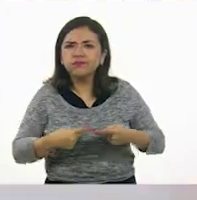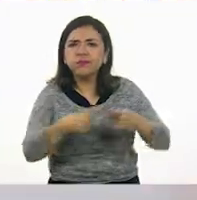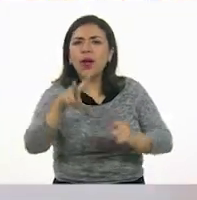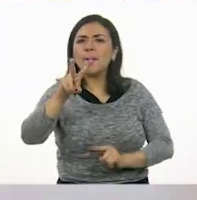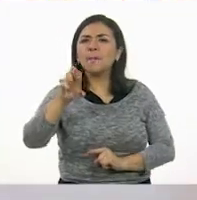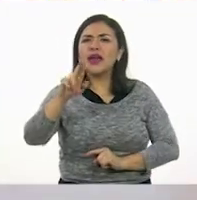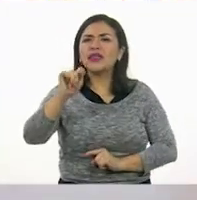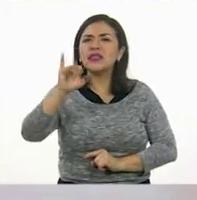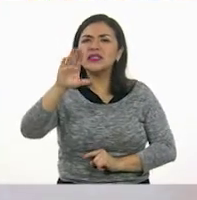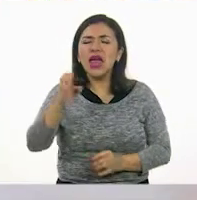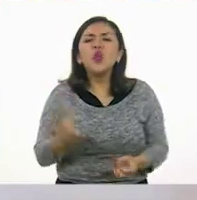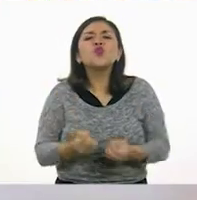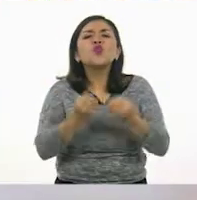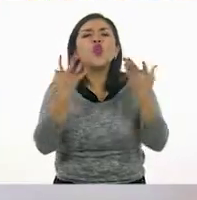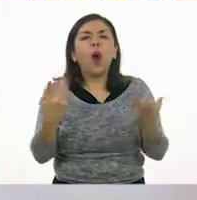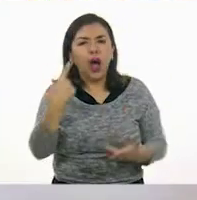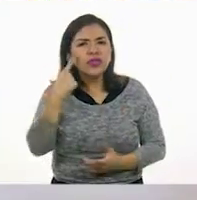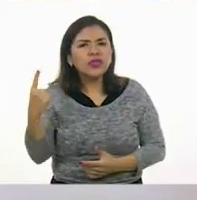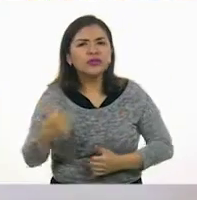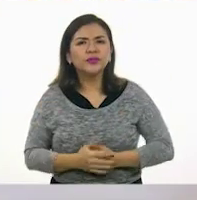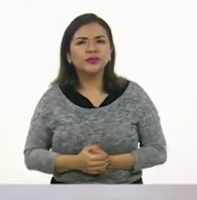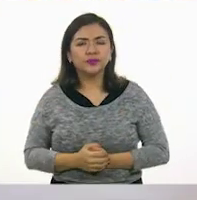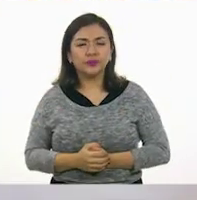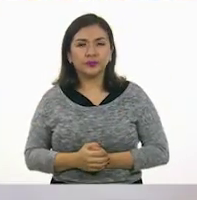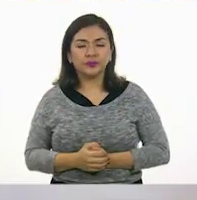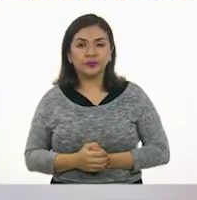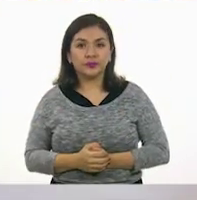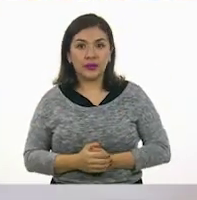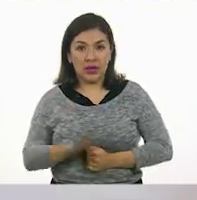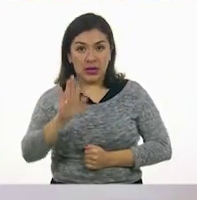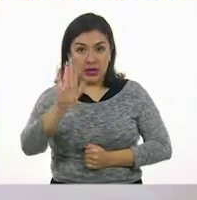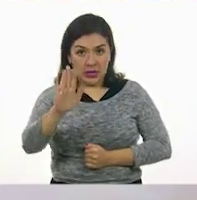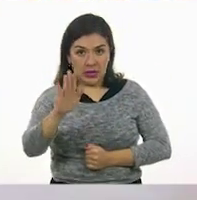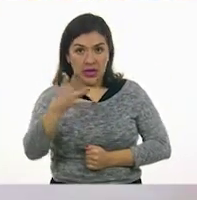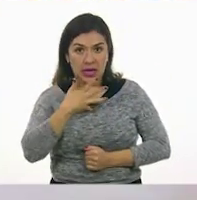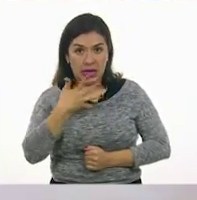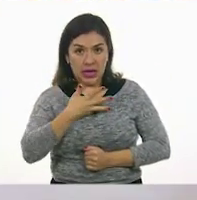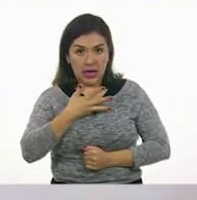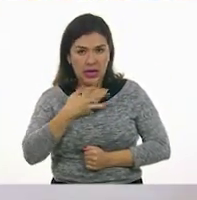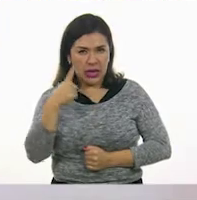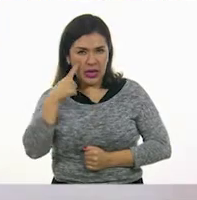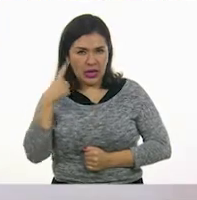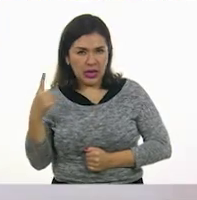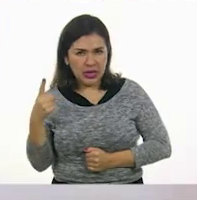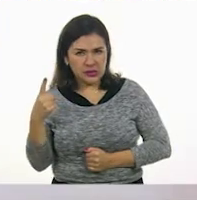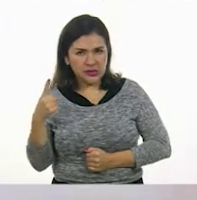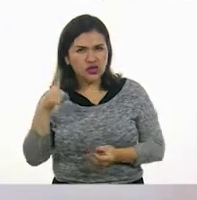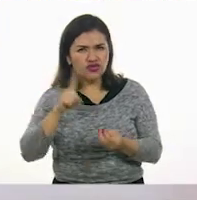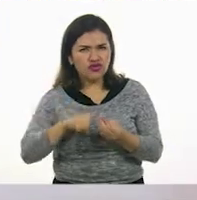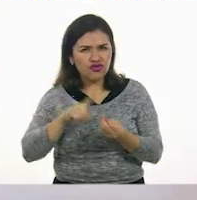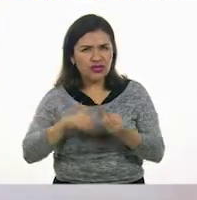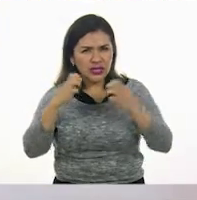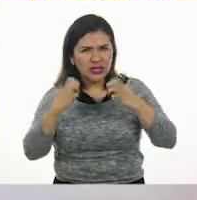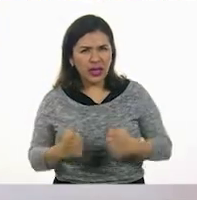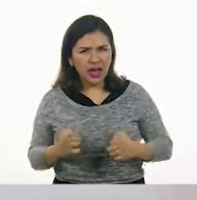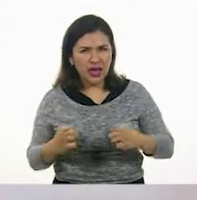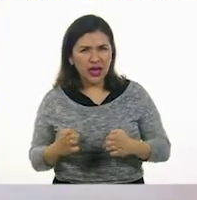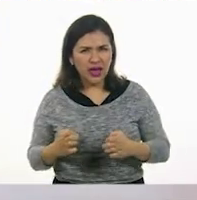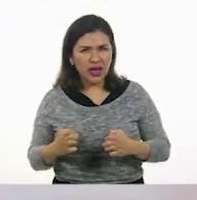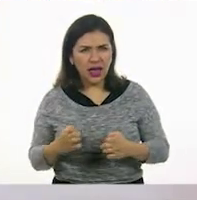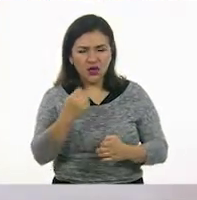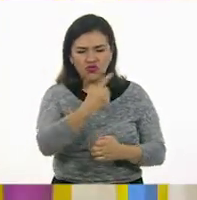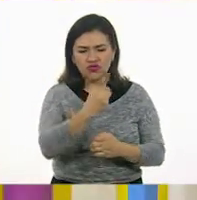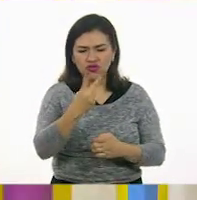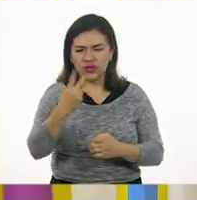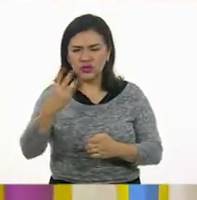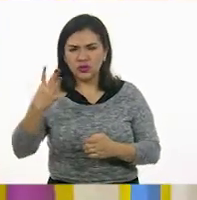hexagonal. Muy bien. Ese lo tenemos por acá. Acá están. Son... ¿Cuáles? Uno, tres, cuatro, cinco. Uno, dos,